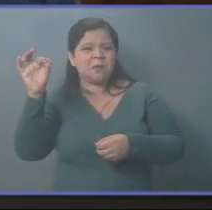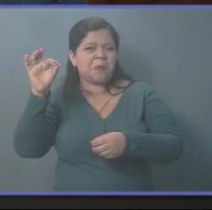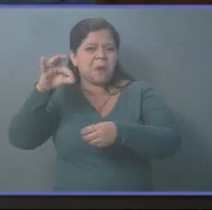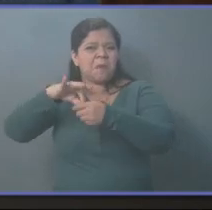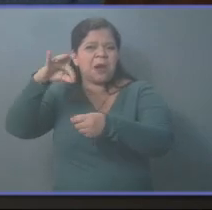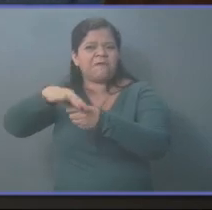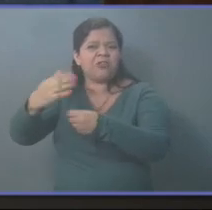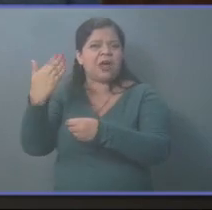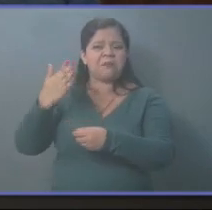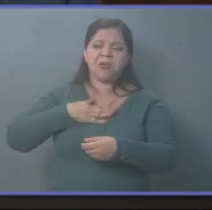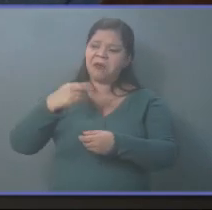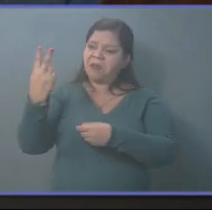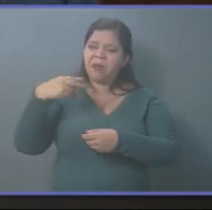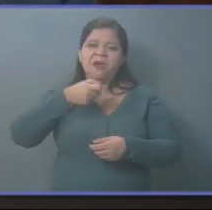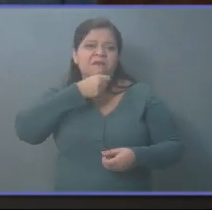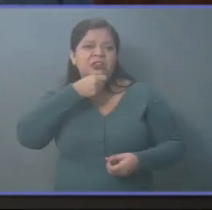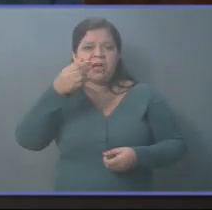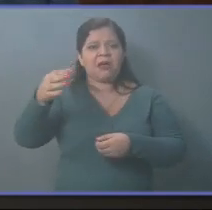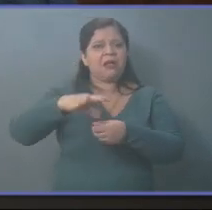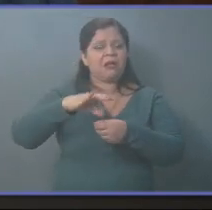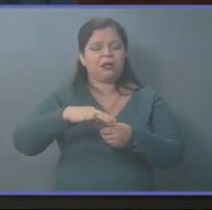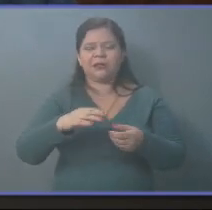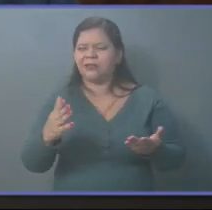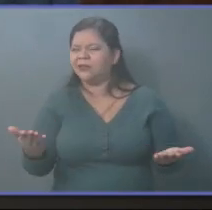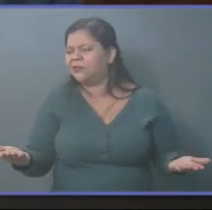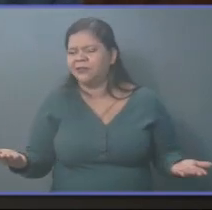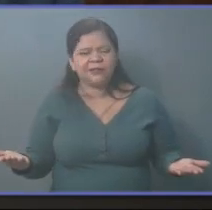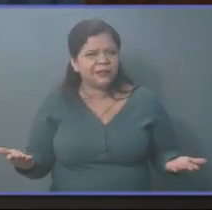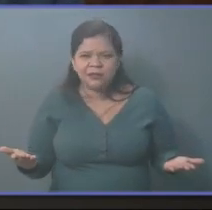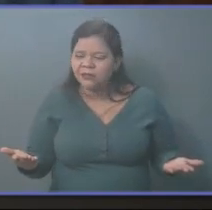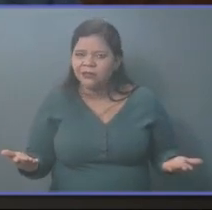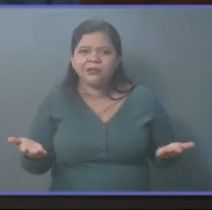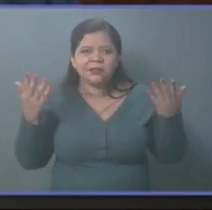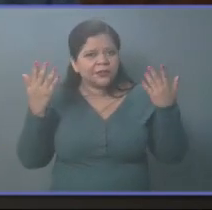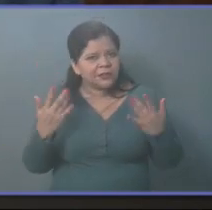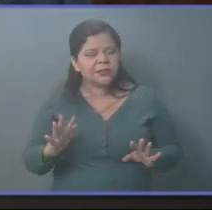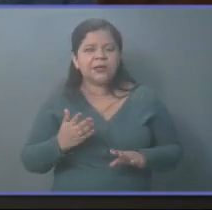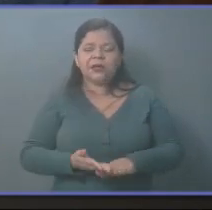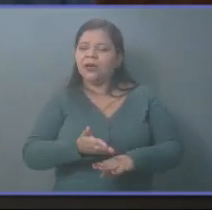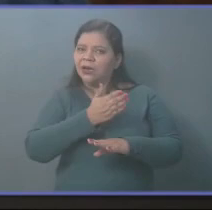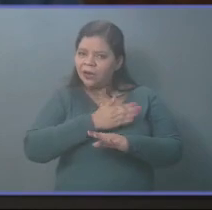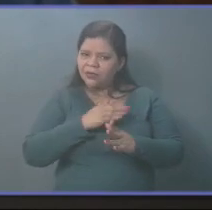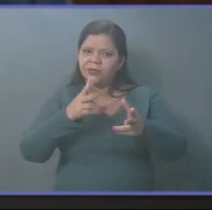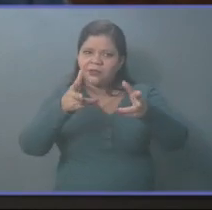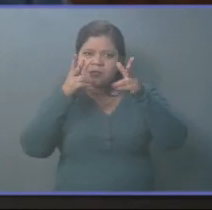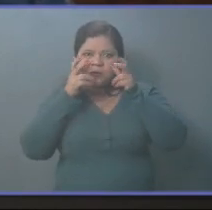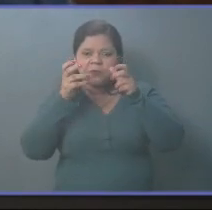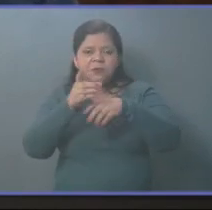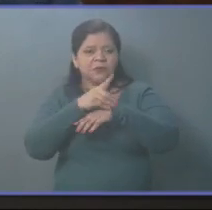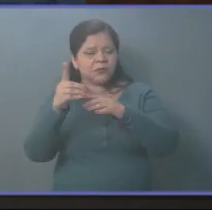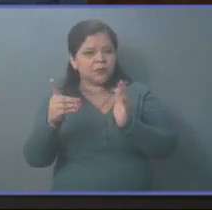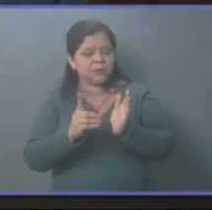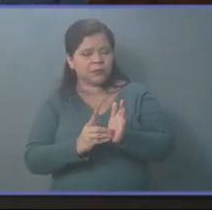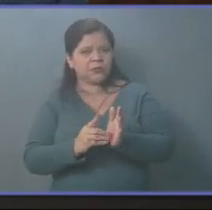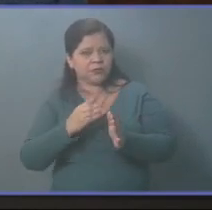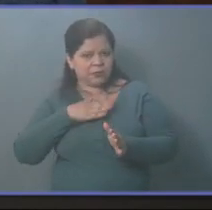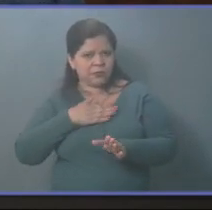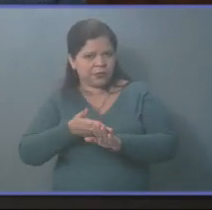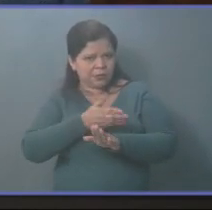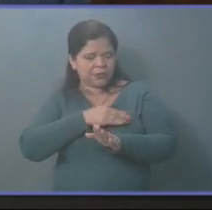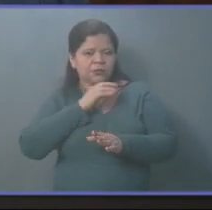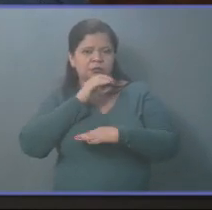Y ahí hemos escuchado los diputados que me han antecedido,